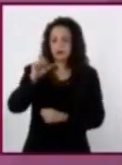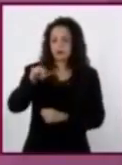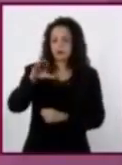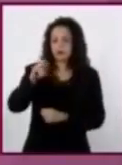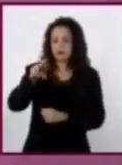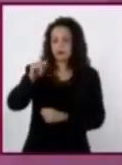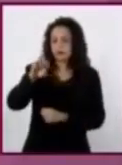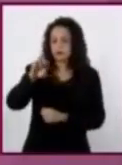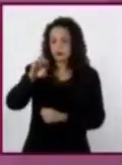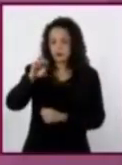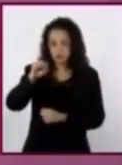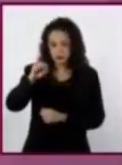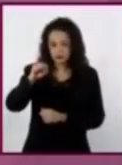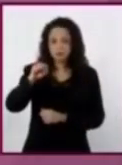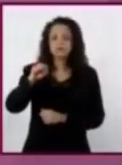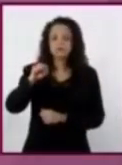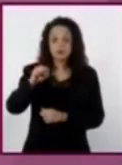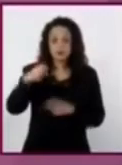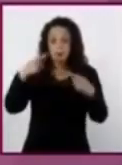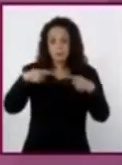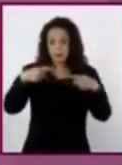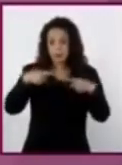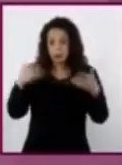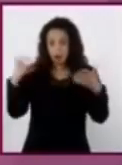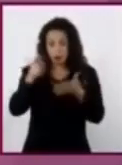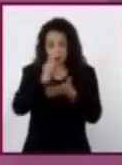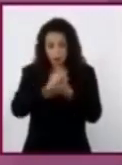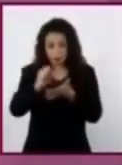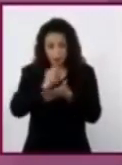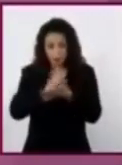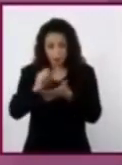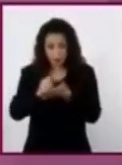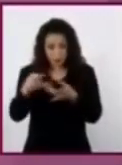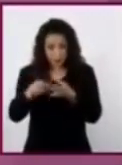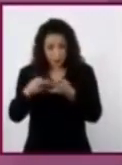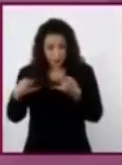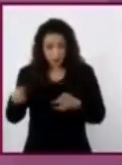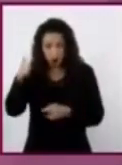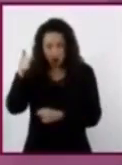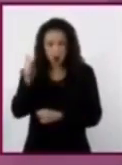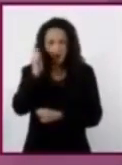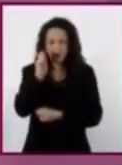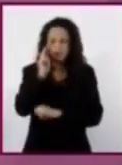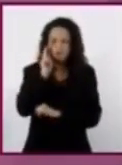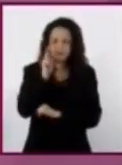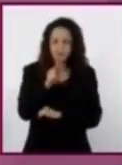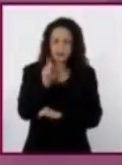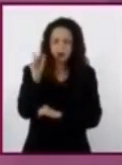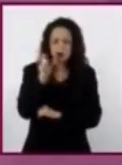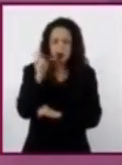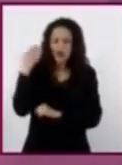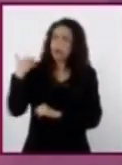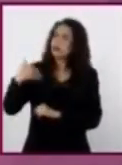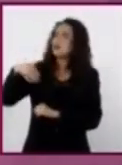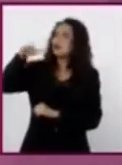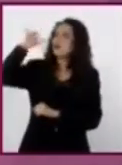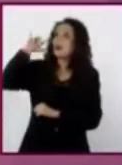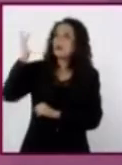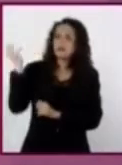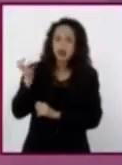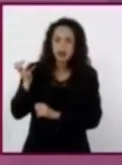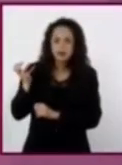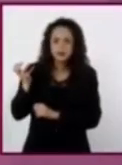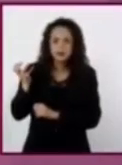se preocuparía en primer lugar por definir cuándo fue escrito a partir de